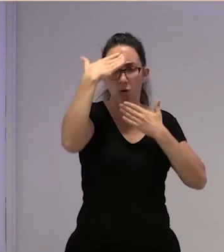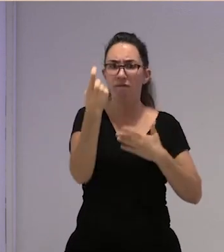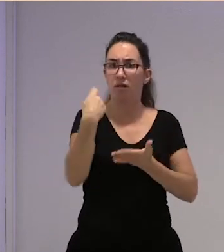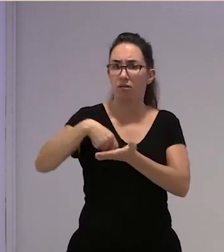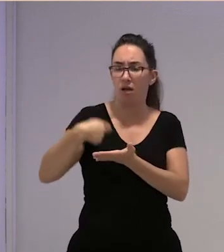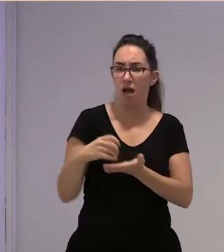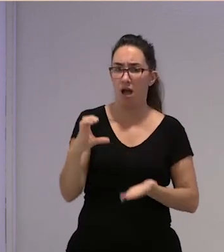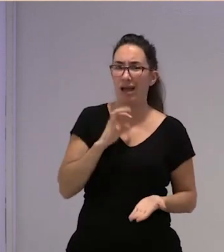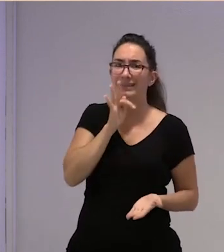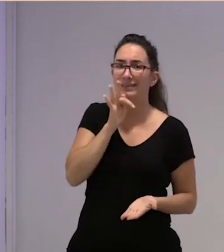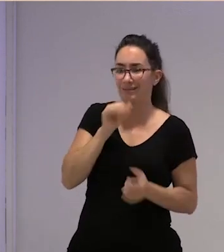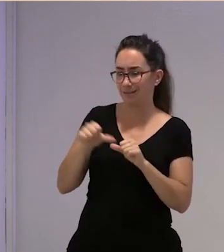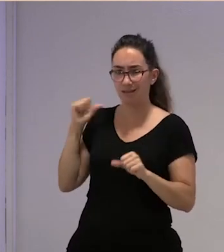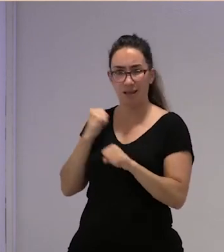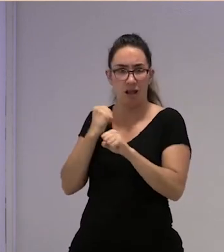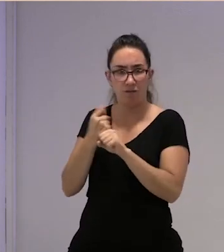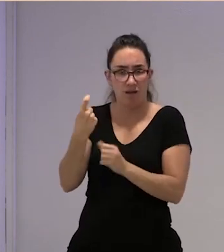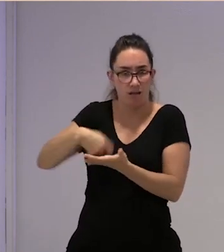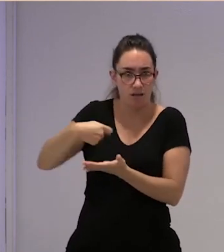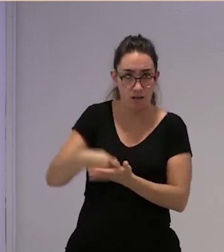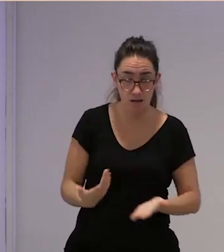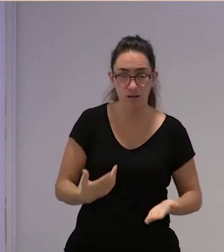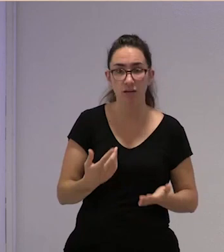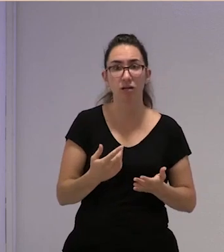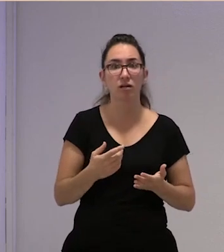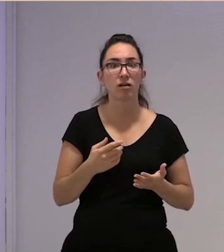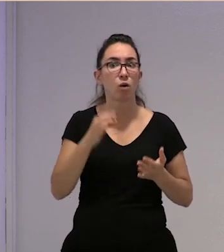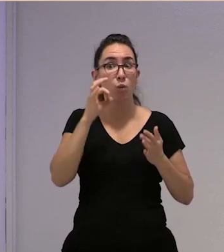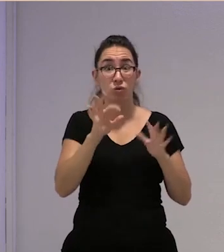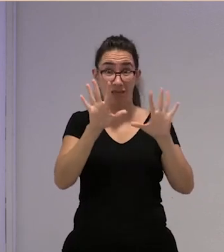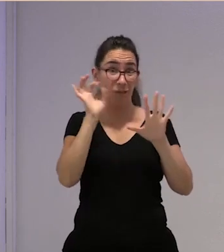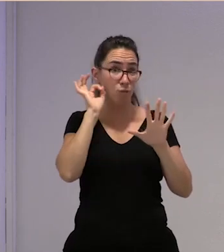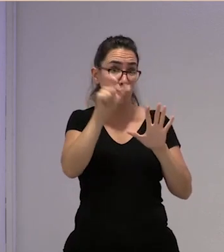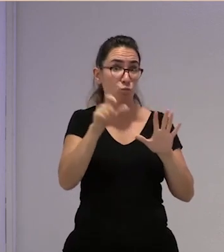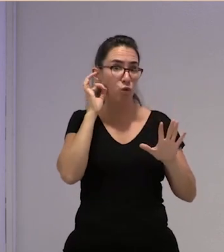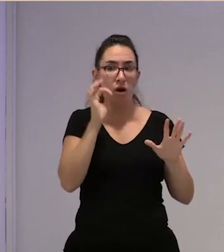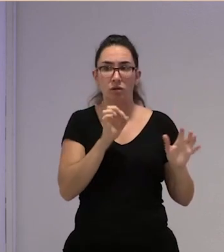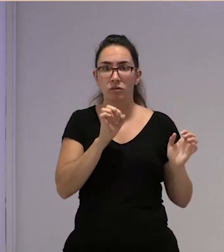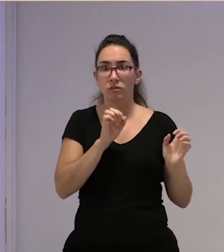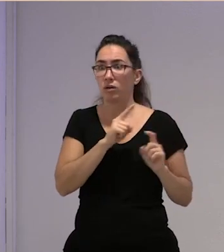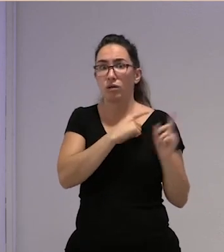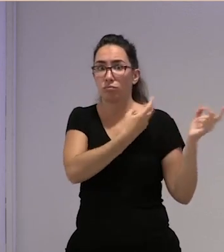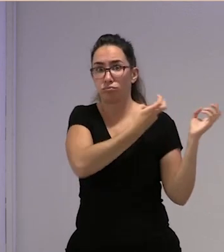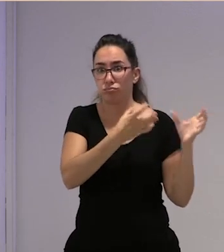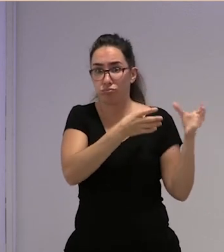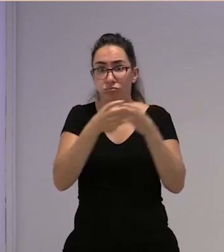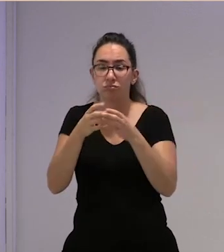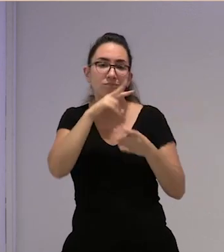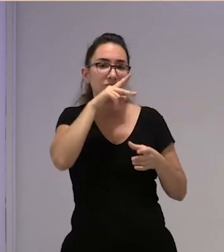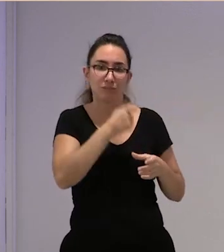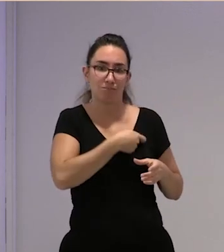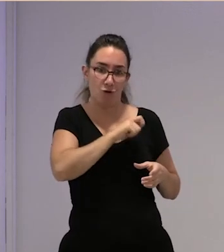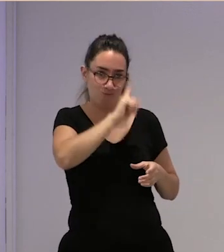debía de la campaña y esas mujeres llegaron ahí justo como no hablan el español yo era la única que le podía